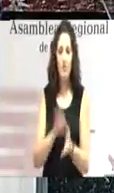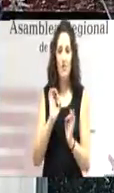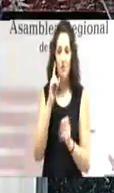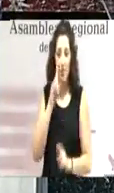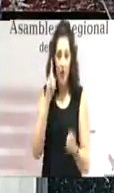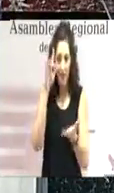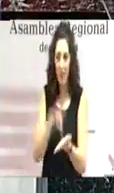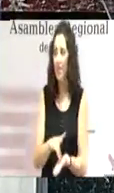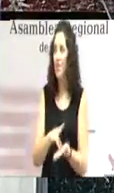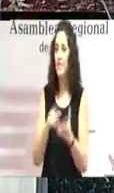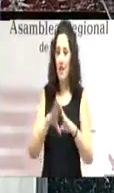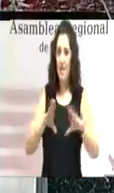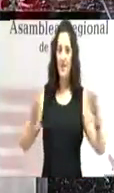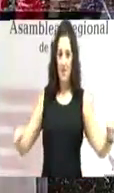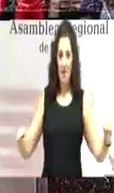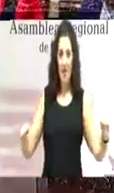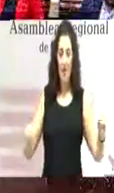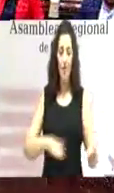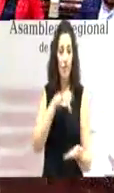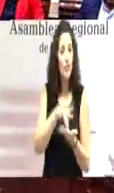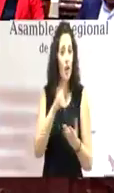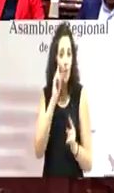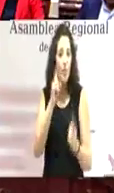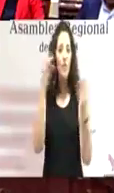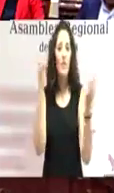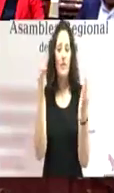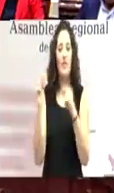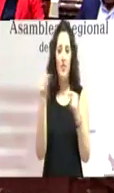Asamblea un debate de investidura.